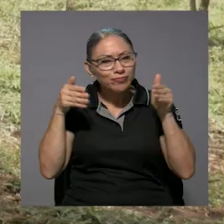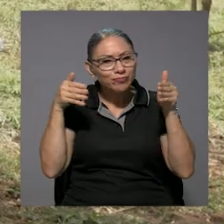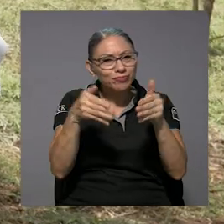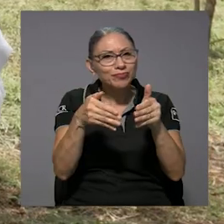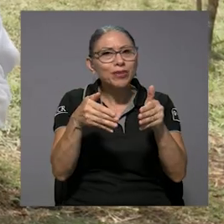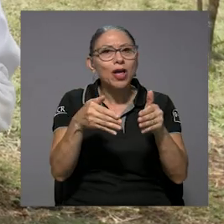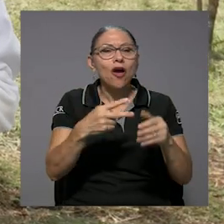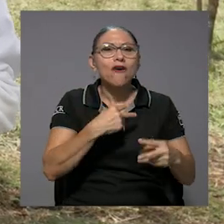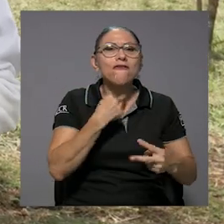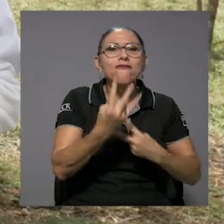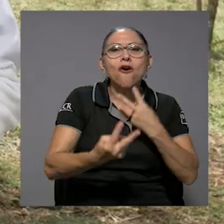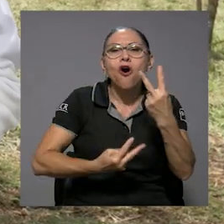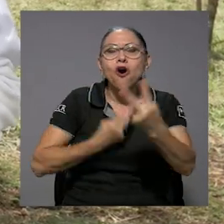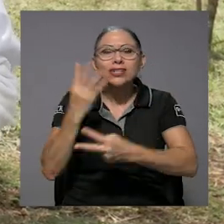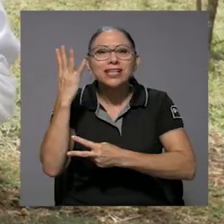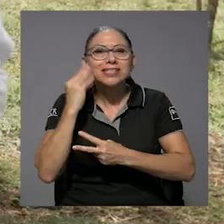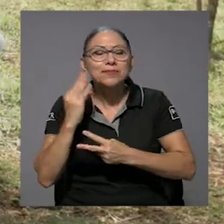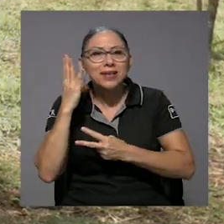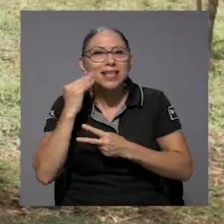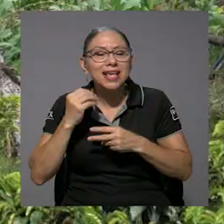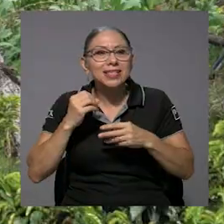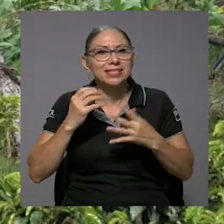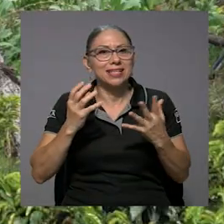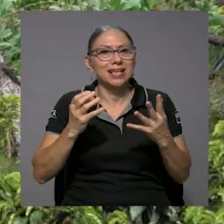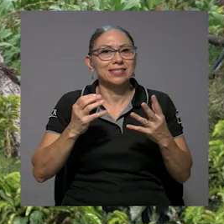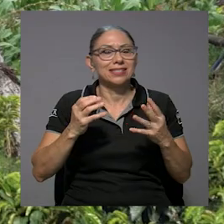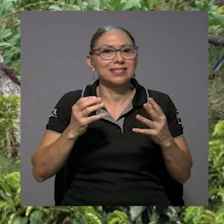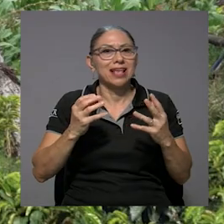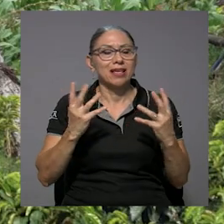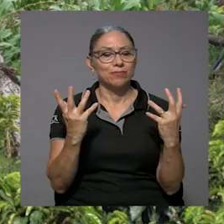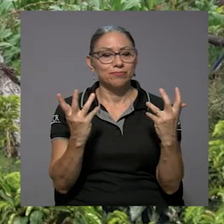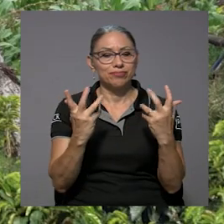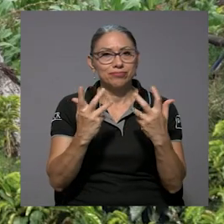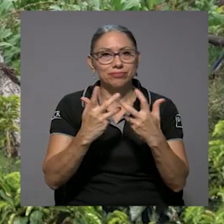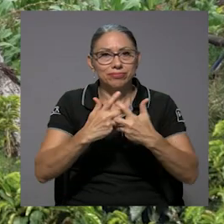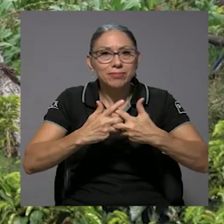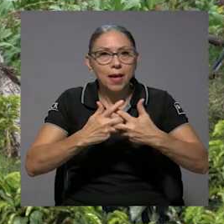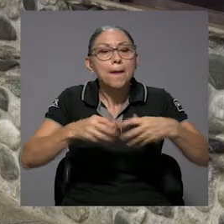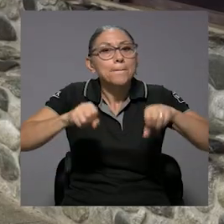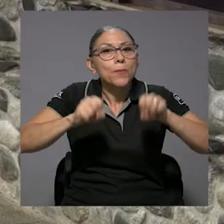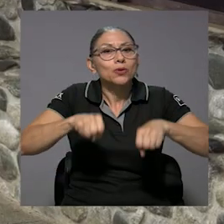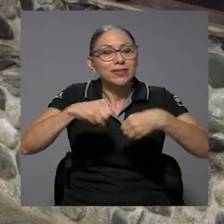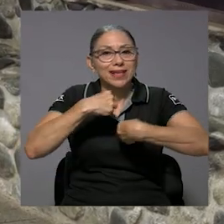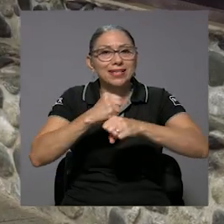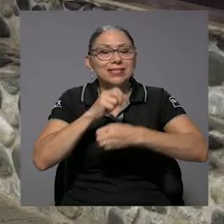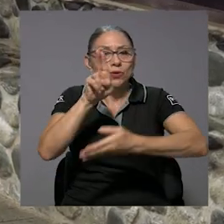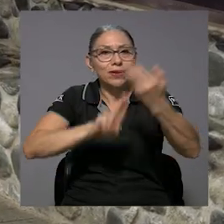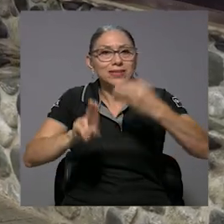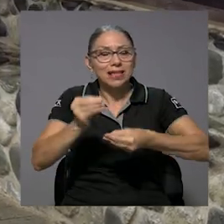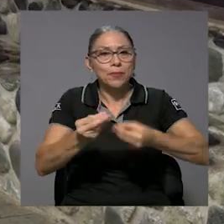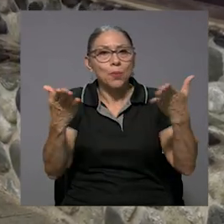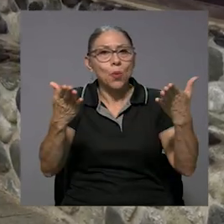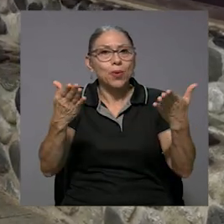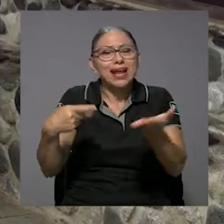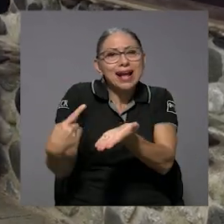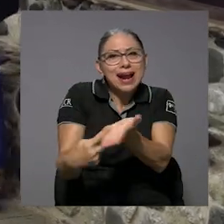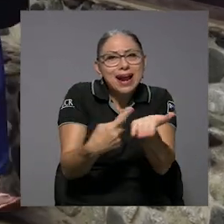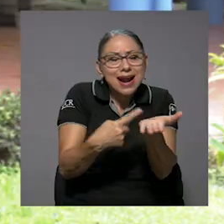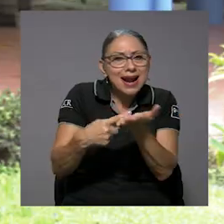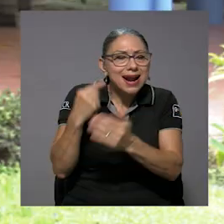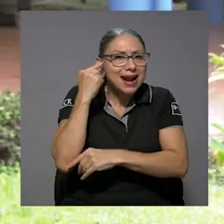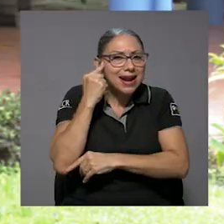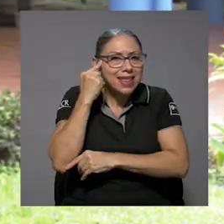¿verdad?, de voces, de experiencias y de posibilidad de hacer universidad pública crítica,